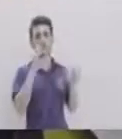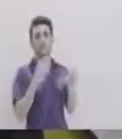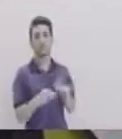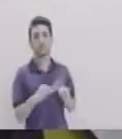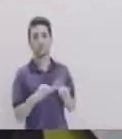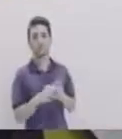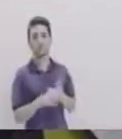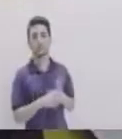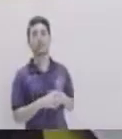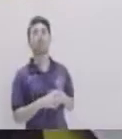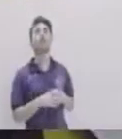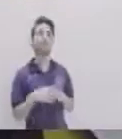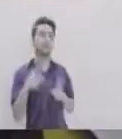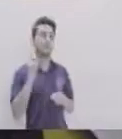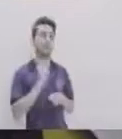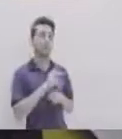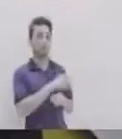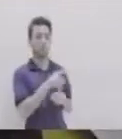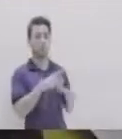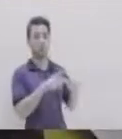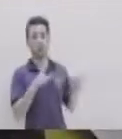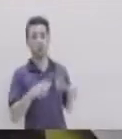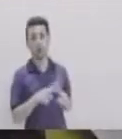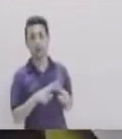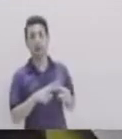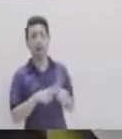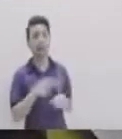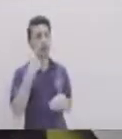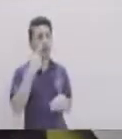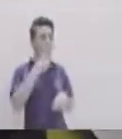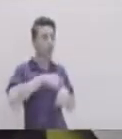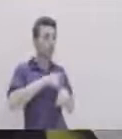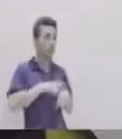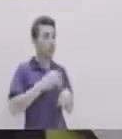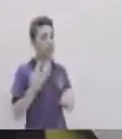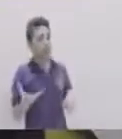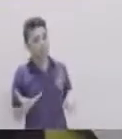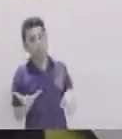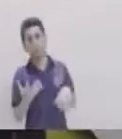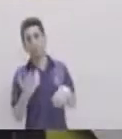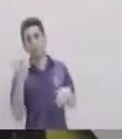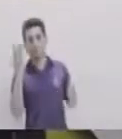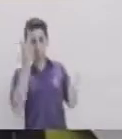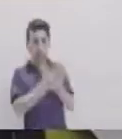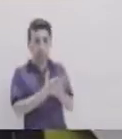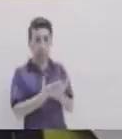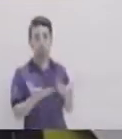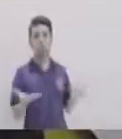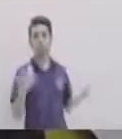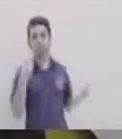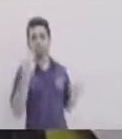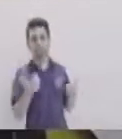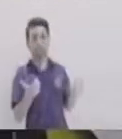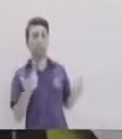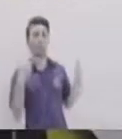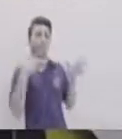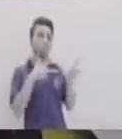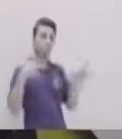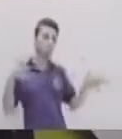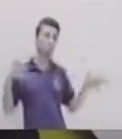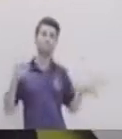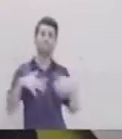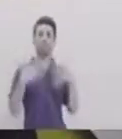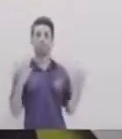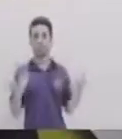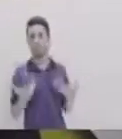un pedido Por el mismo lugar Entonces ya tenemos Un estimado de tiempo De cuánto va a tardar En llegar Si el tráfico O no